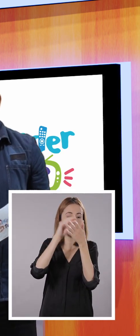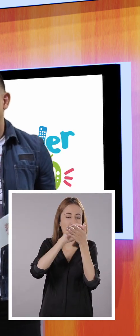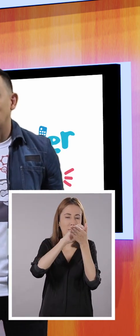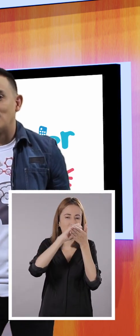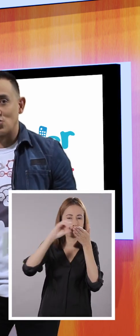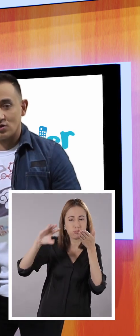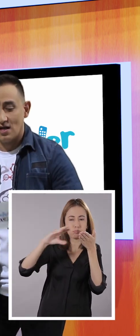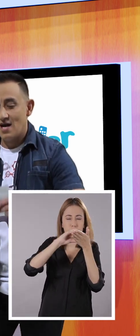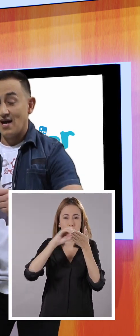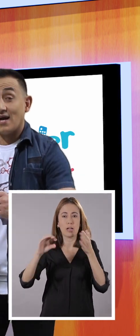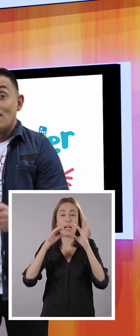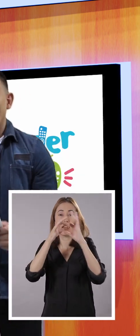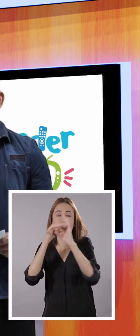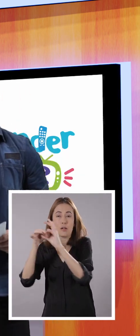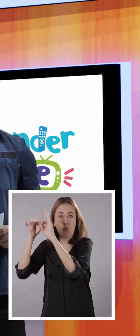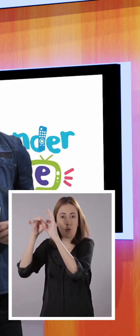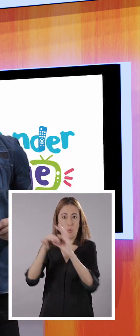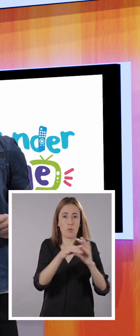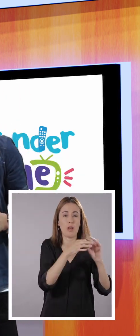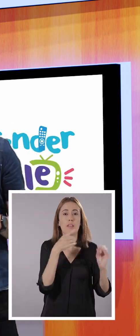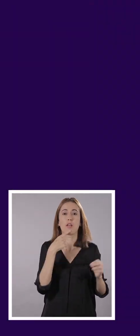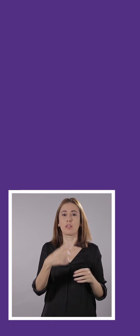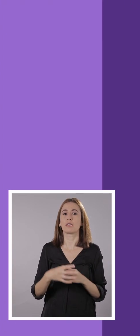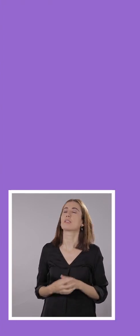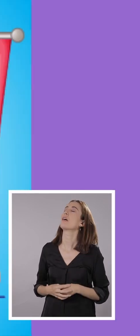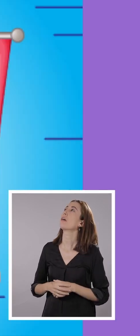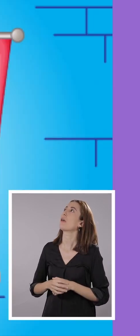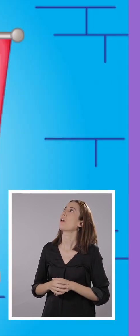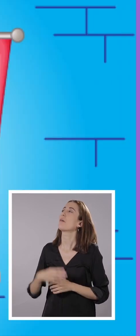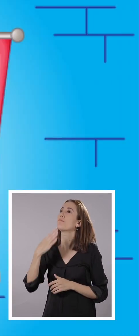Vamos a prestar atención. El cuento dice así.